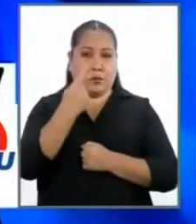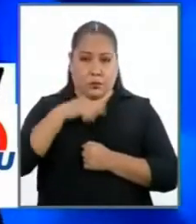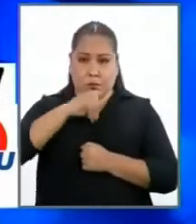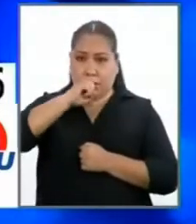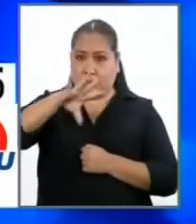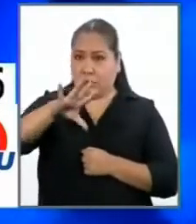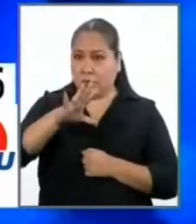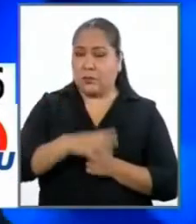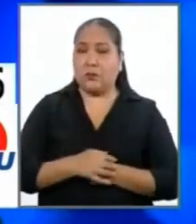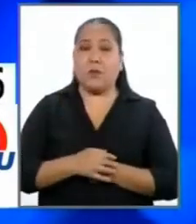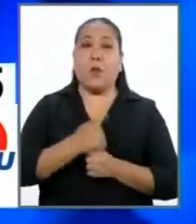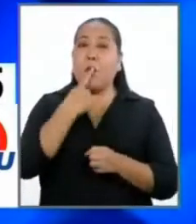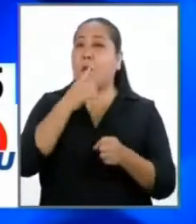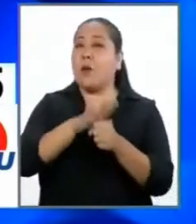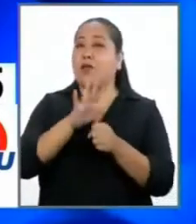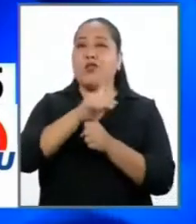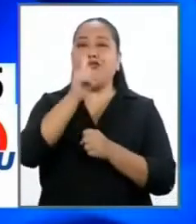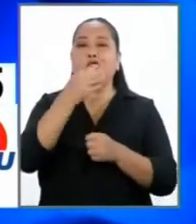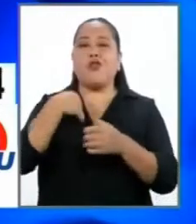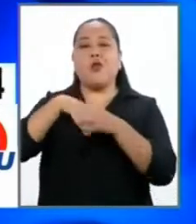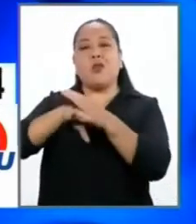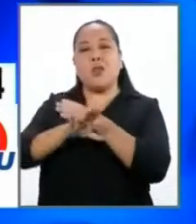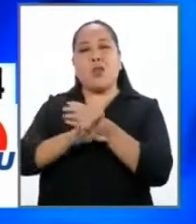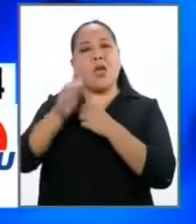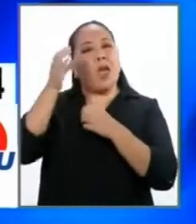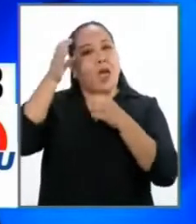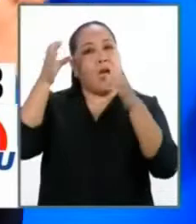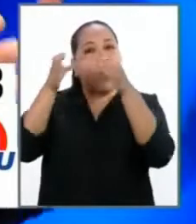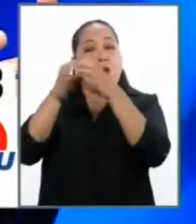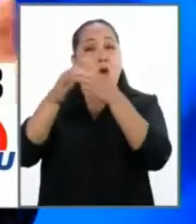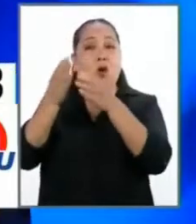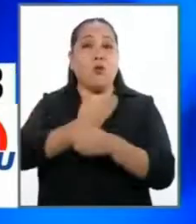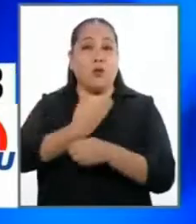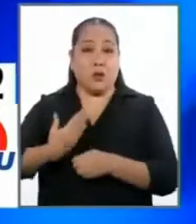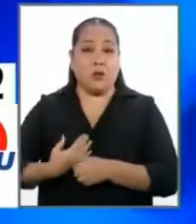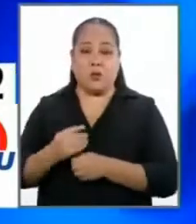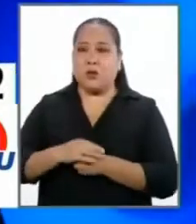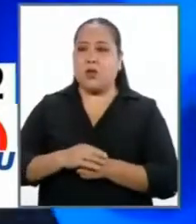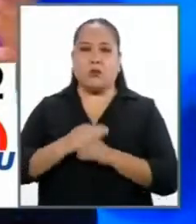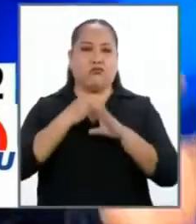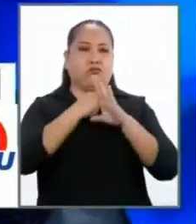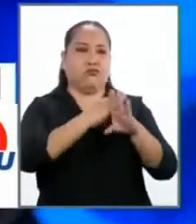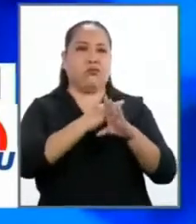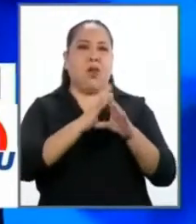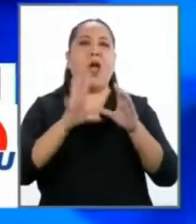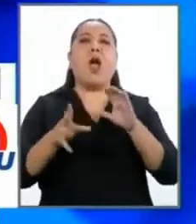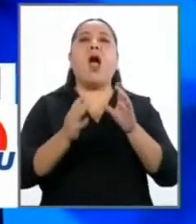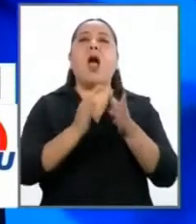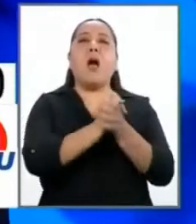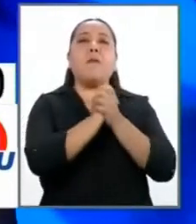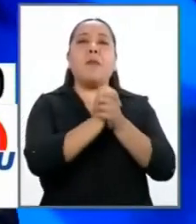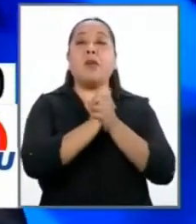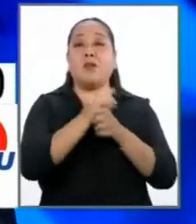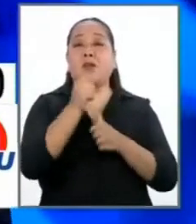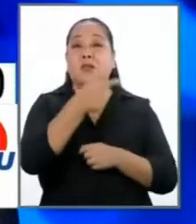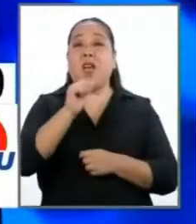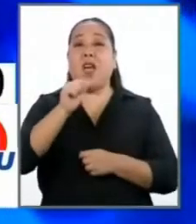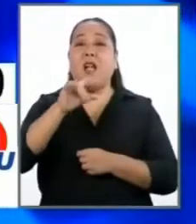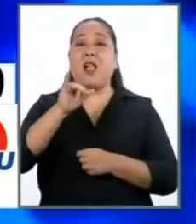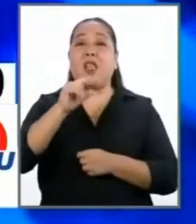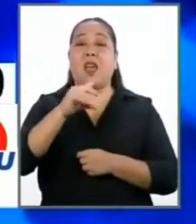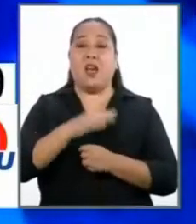ofrezco, cuando fui presidente del Congreso, no solamente enfrenté a los socios del señor López Aliaga, a los fugiapristas,